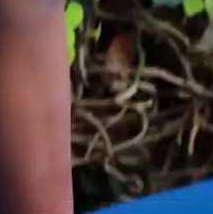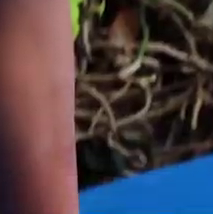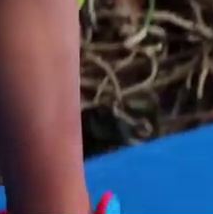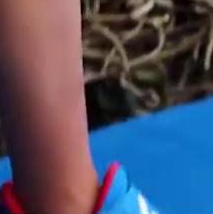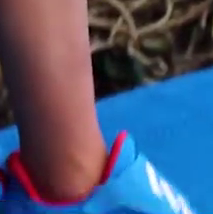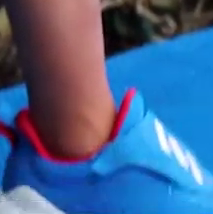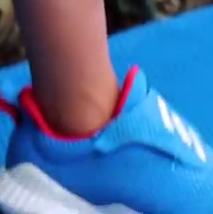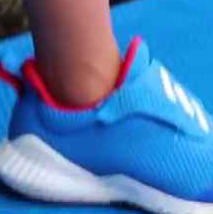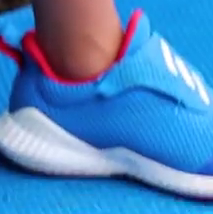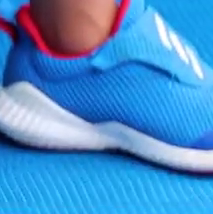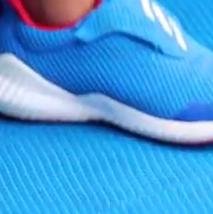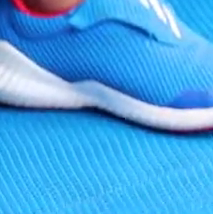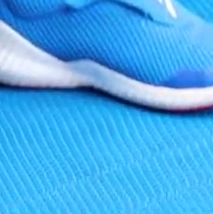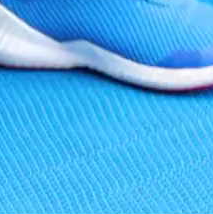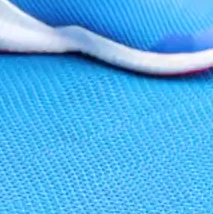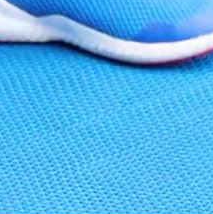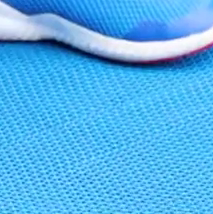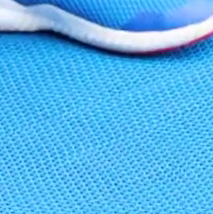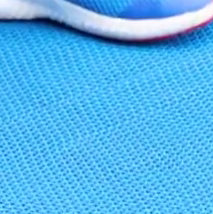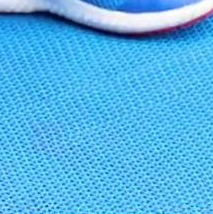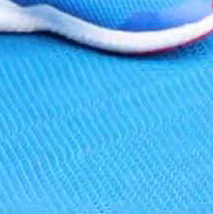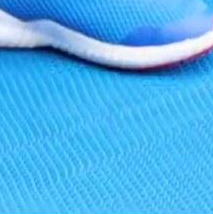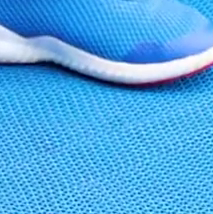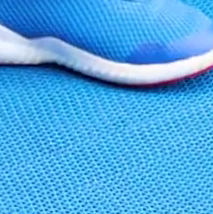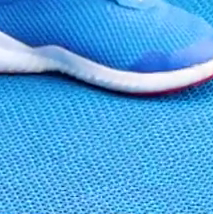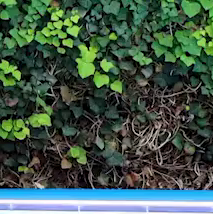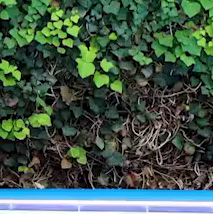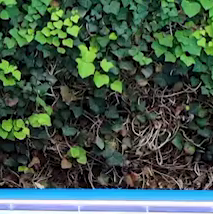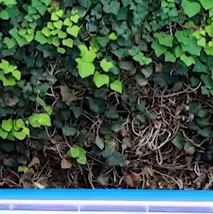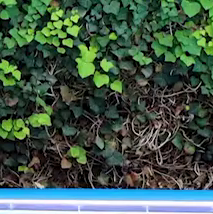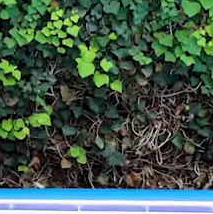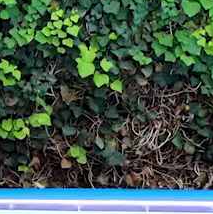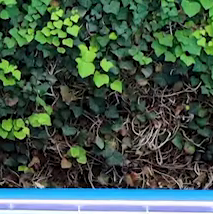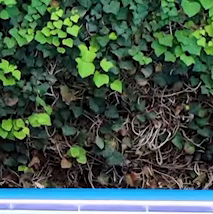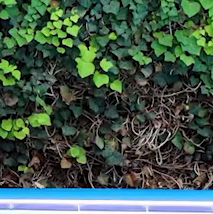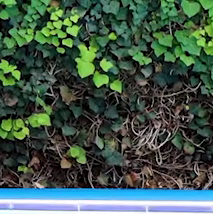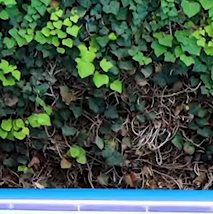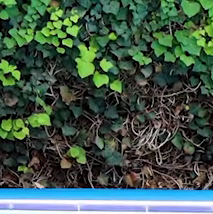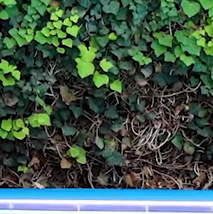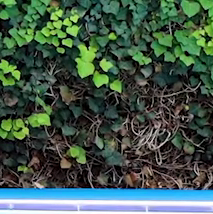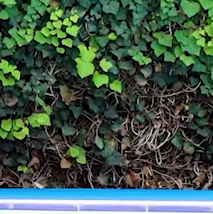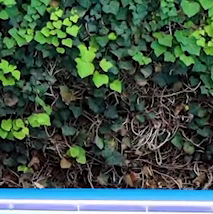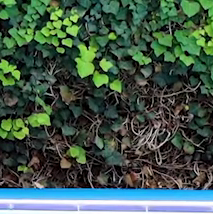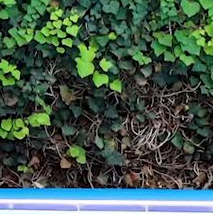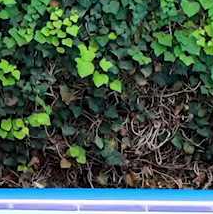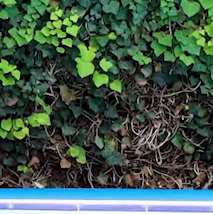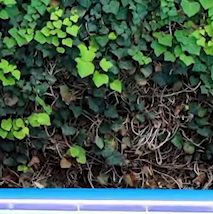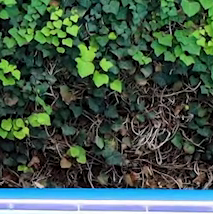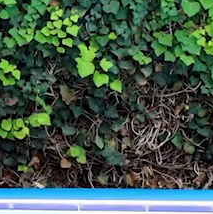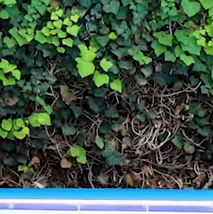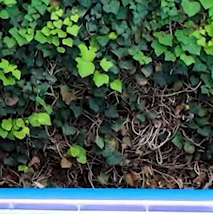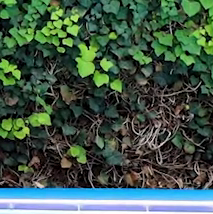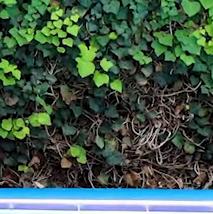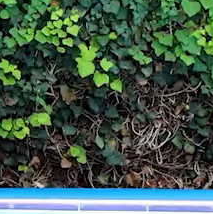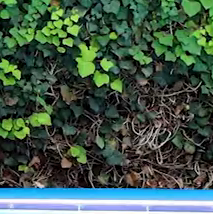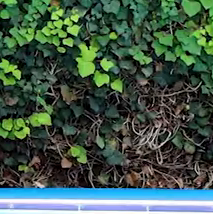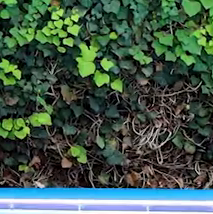bien hecho descansamos respiramos respiramos exhalamos